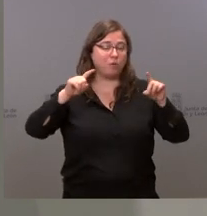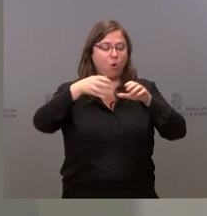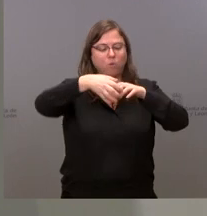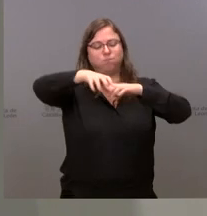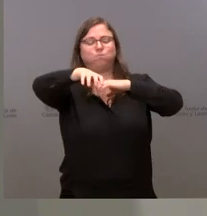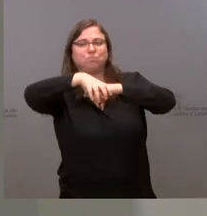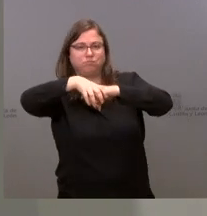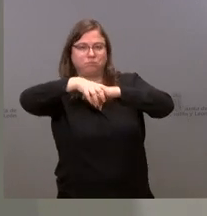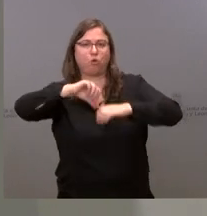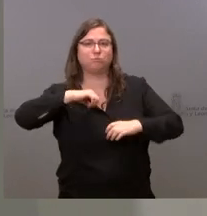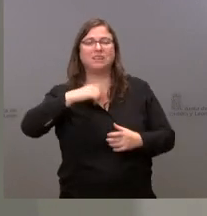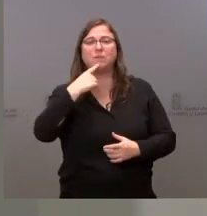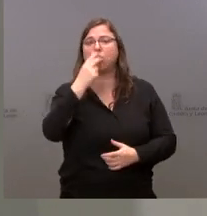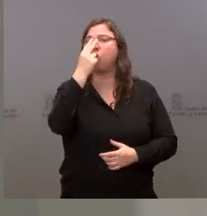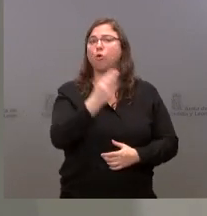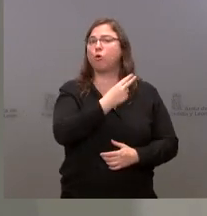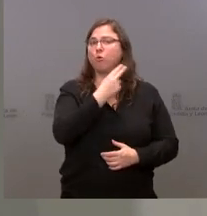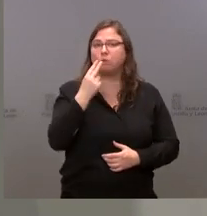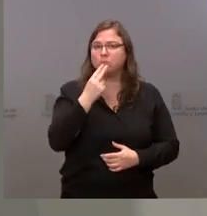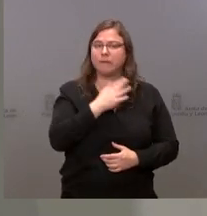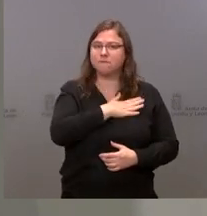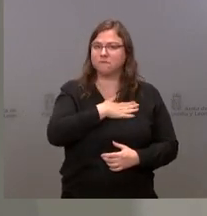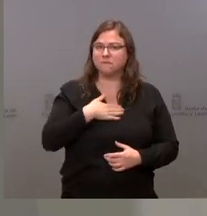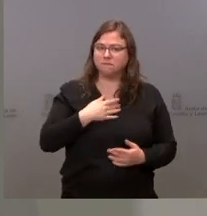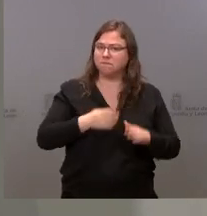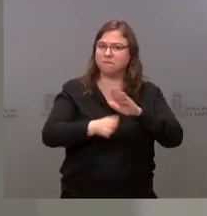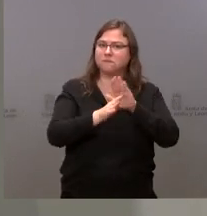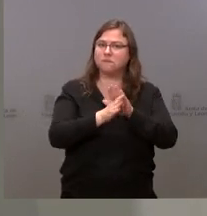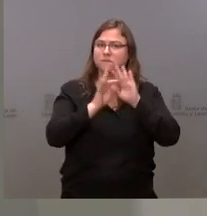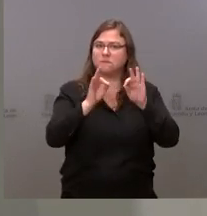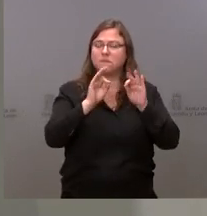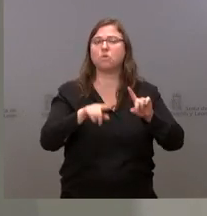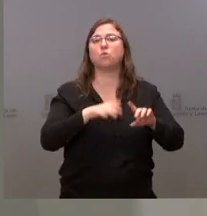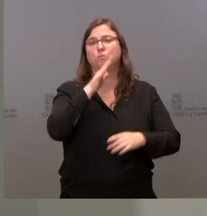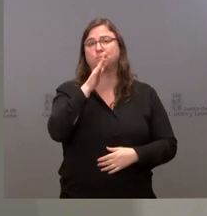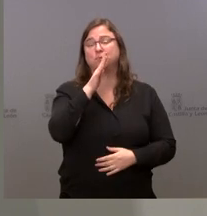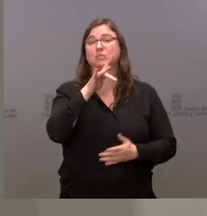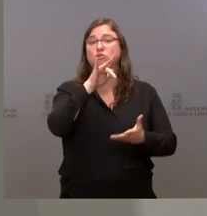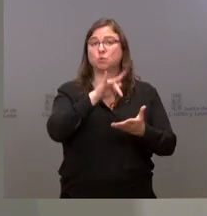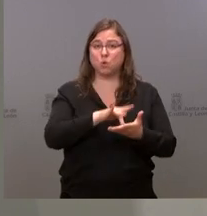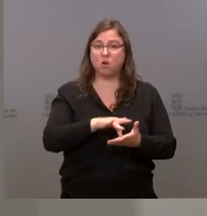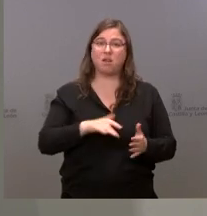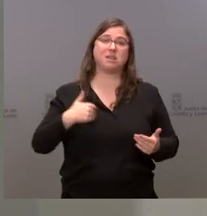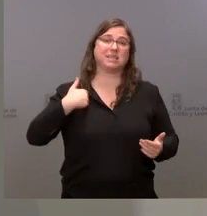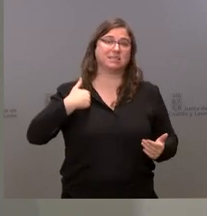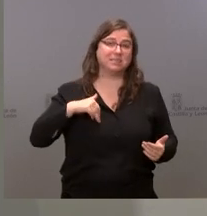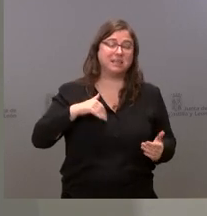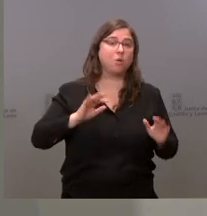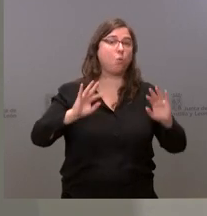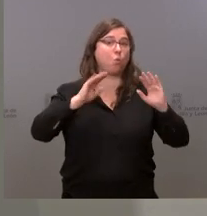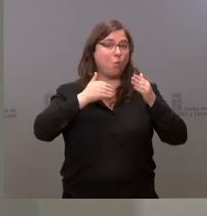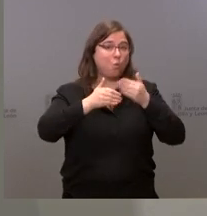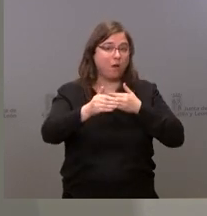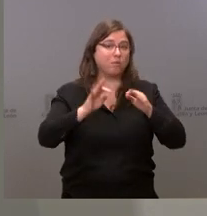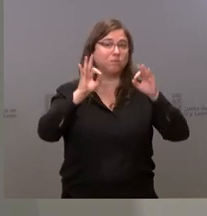Este es un compromiso que, por nuestra parte, sigue plenamente vigente y, por tanto, en el momento en que tengamos ya concreta